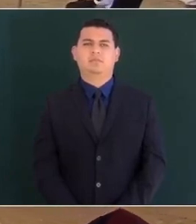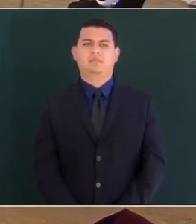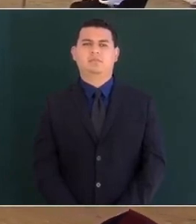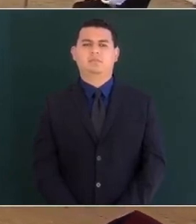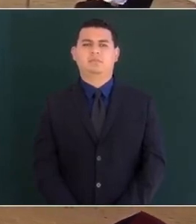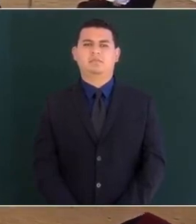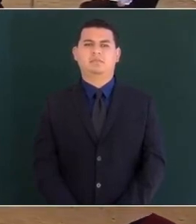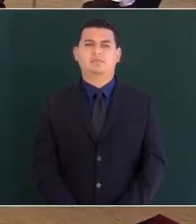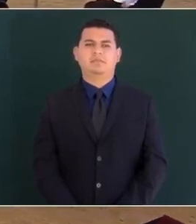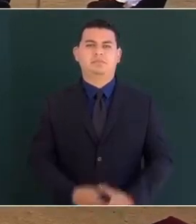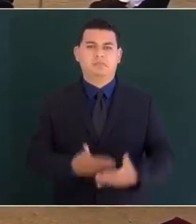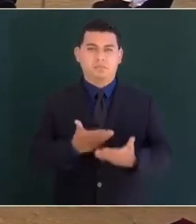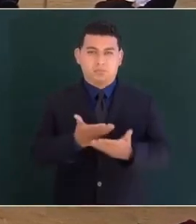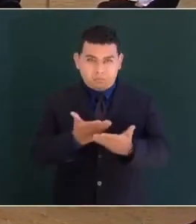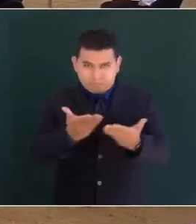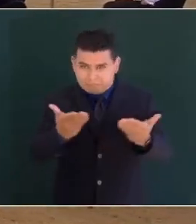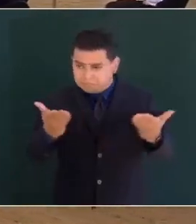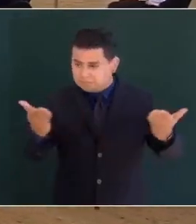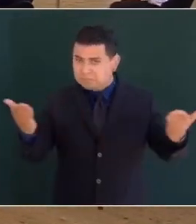Amigas, amigos